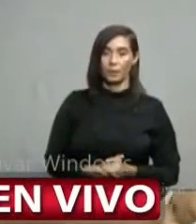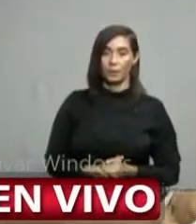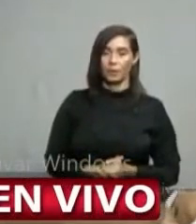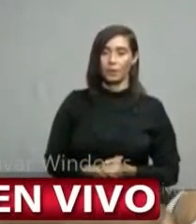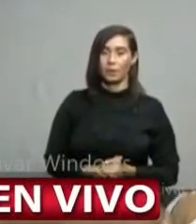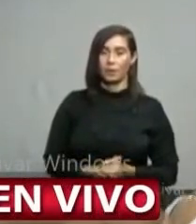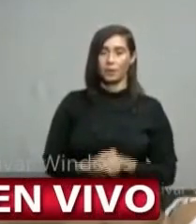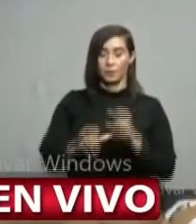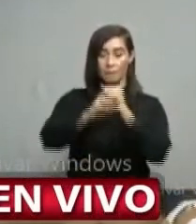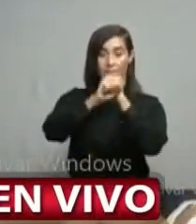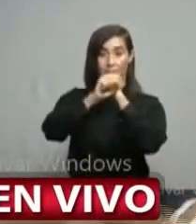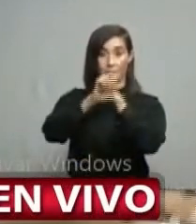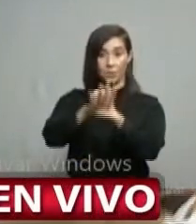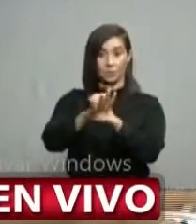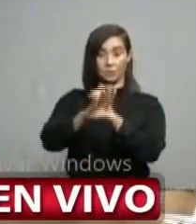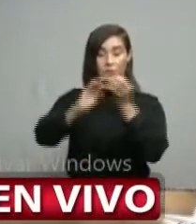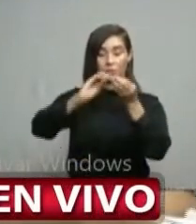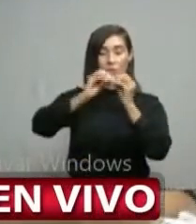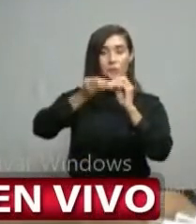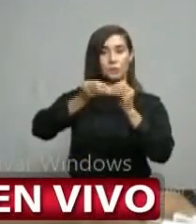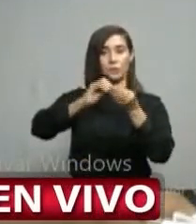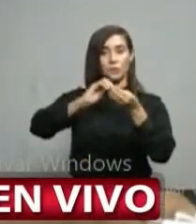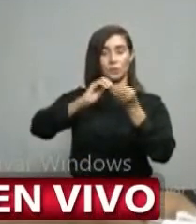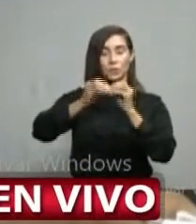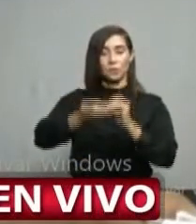en el boletín número